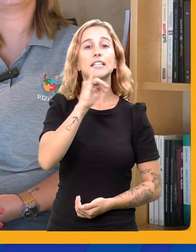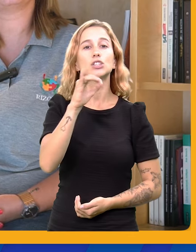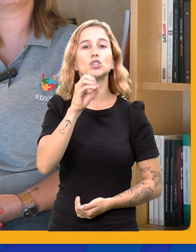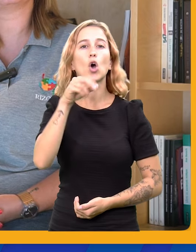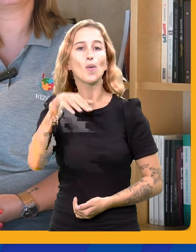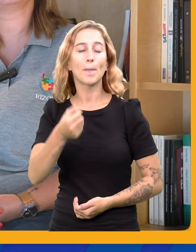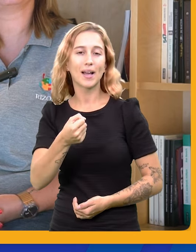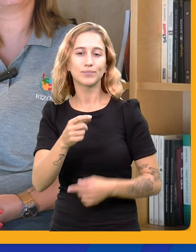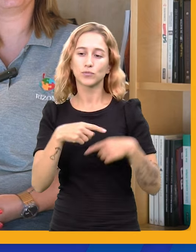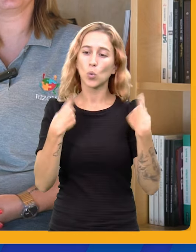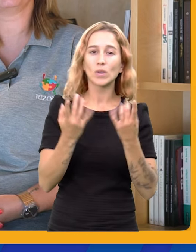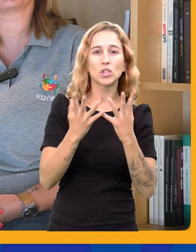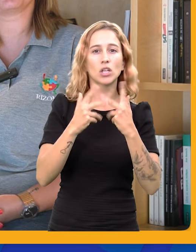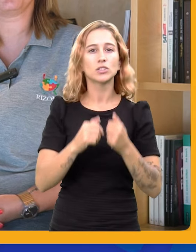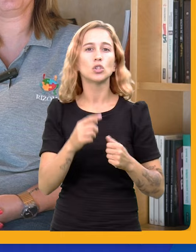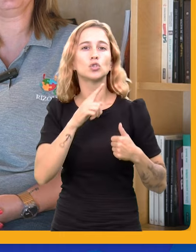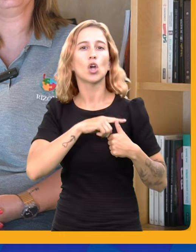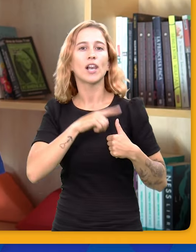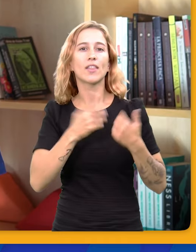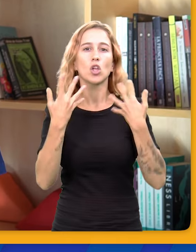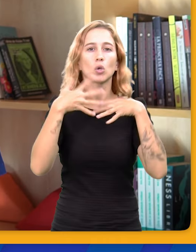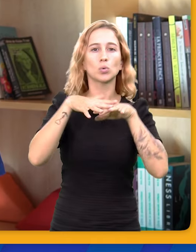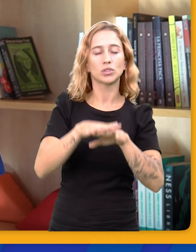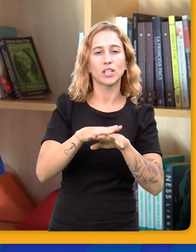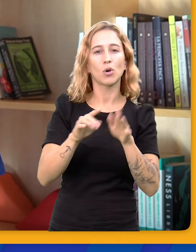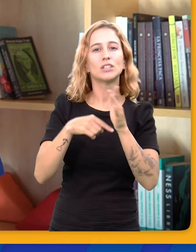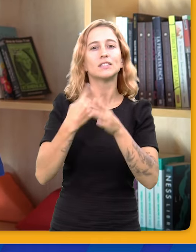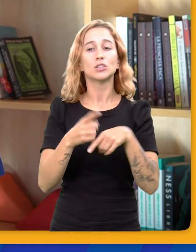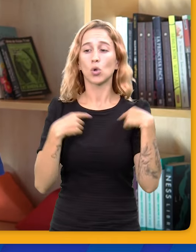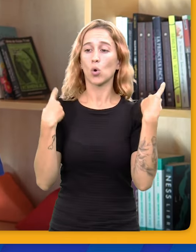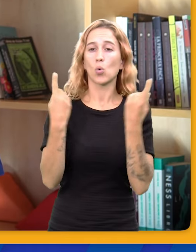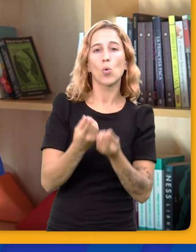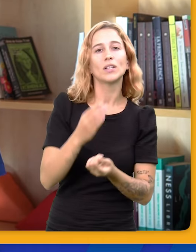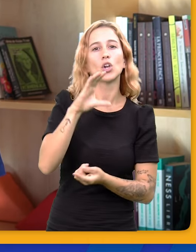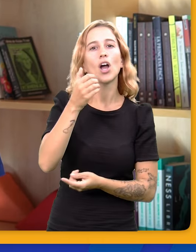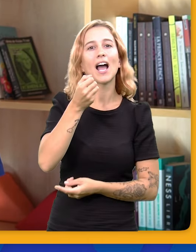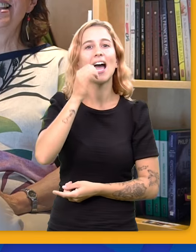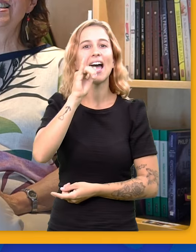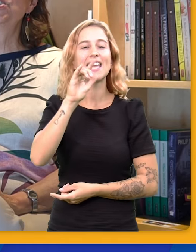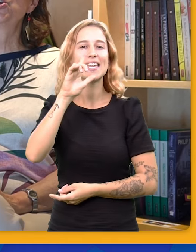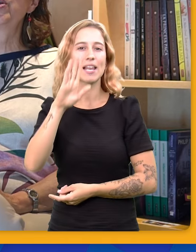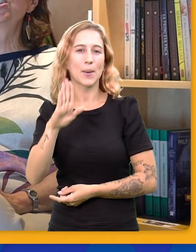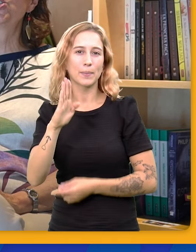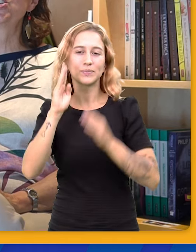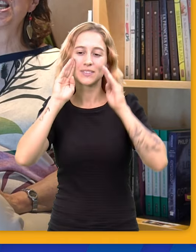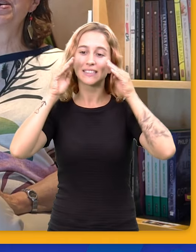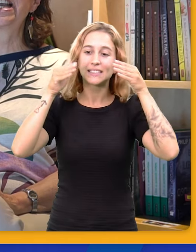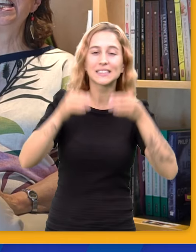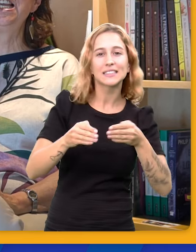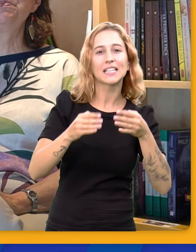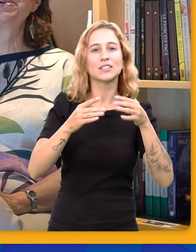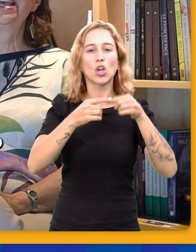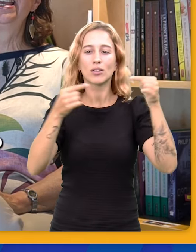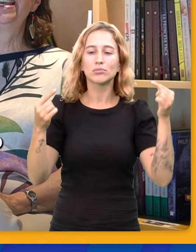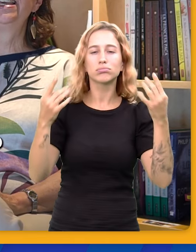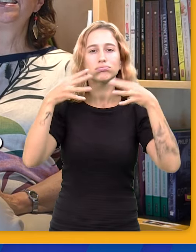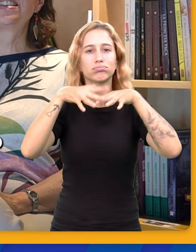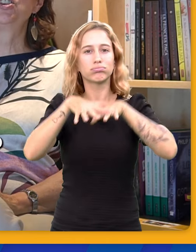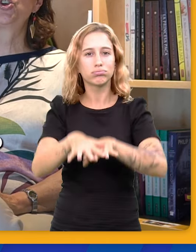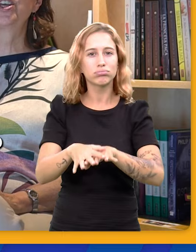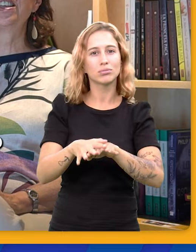Nosotros somos el Centro Interdisciplinario de Rizoma. Nuestra organización es Toledo Inclusivo. El centro nuestro se llama CAIL,